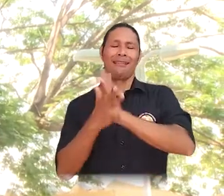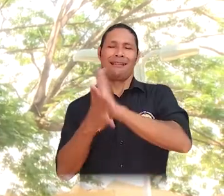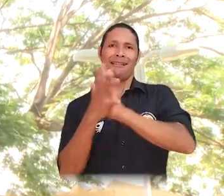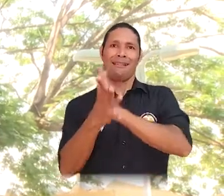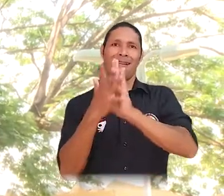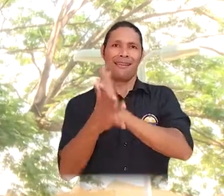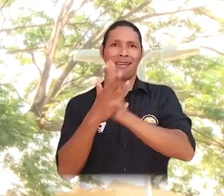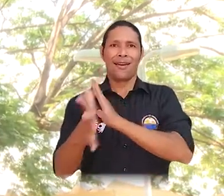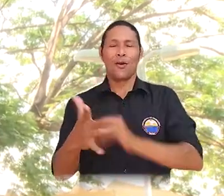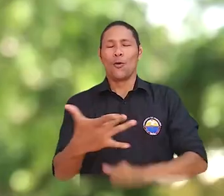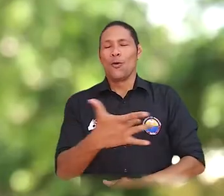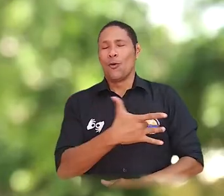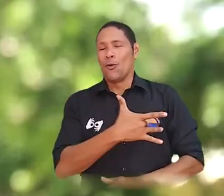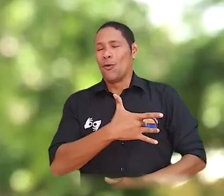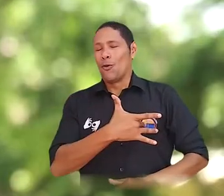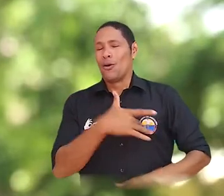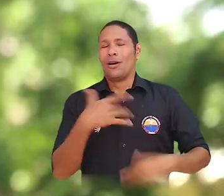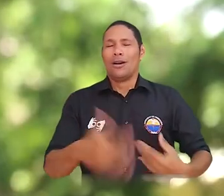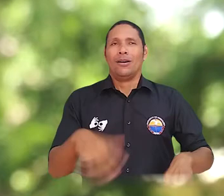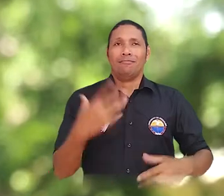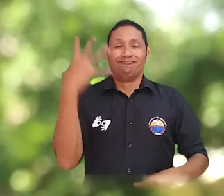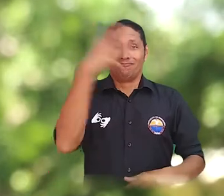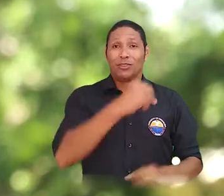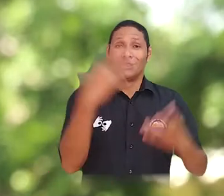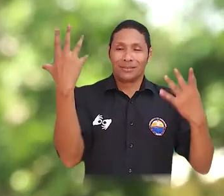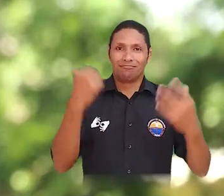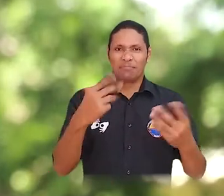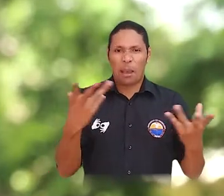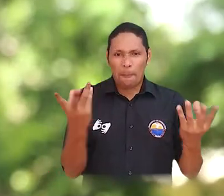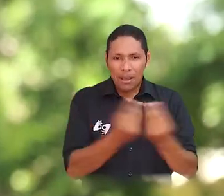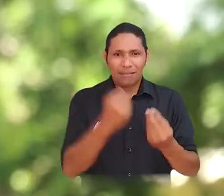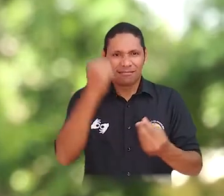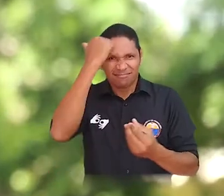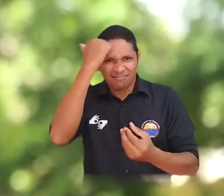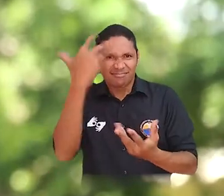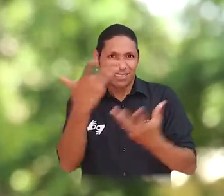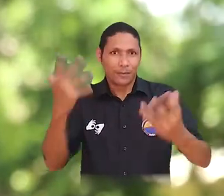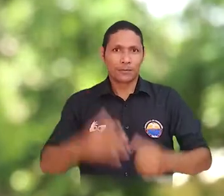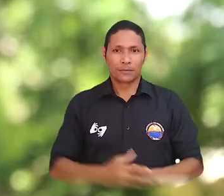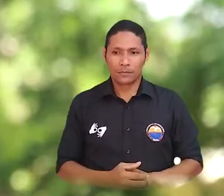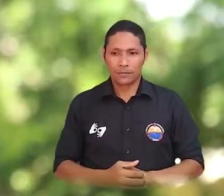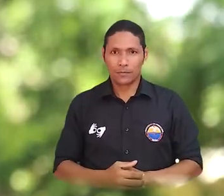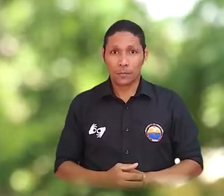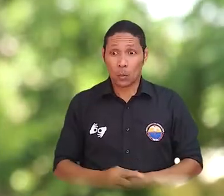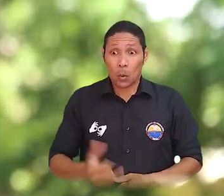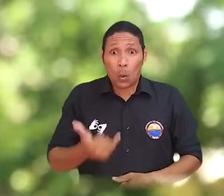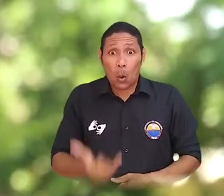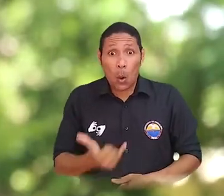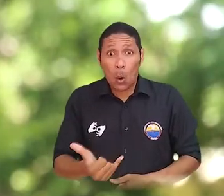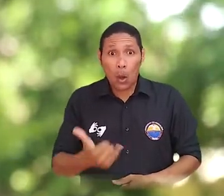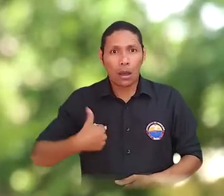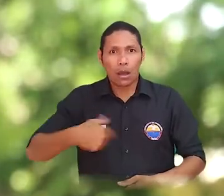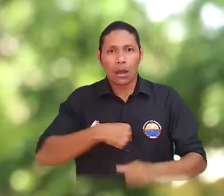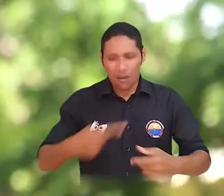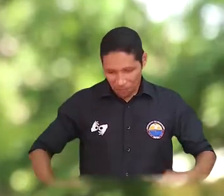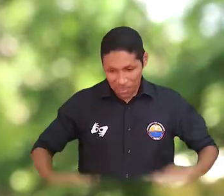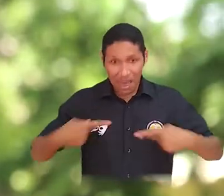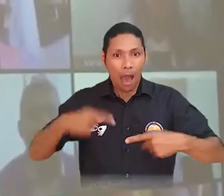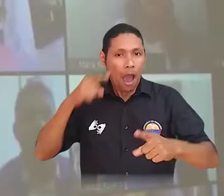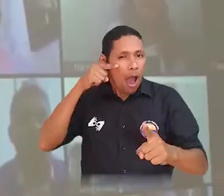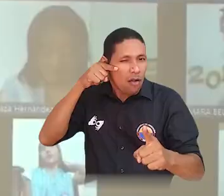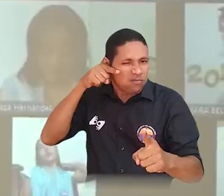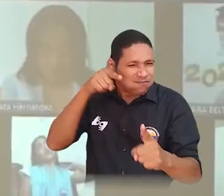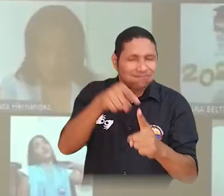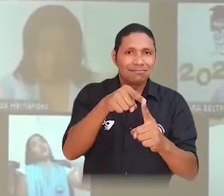los graduados de cada modalidad compartió significativas palabras que llegaron al corazón de sus compañeros, familias y directivos universitarios.